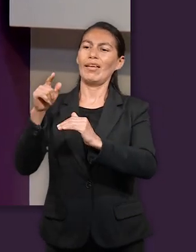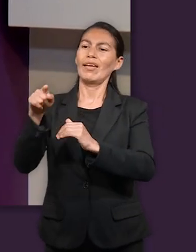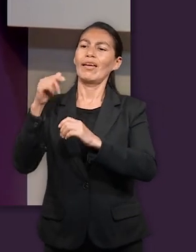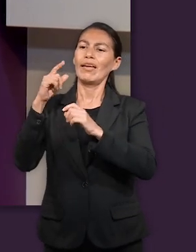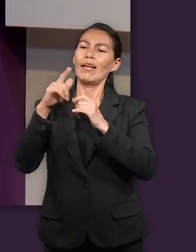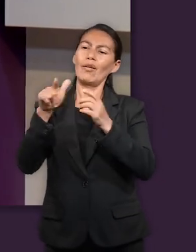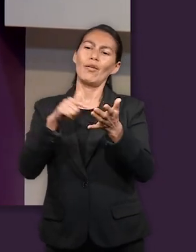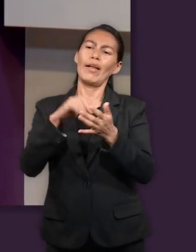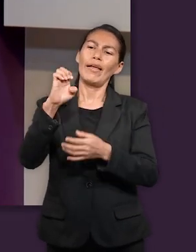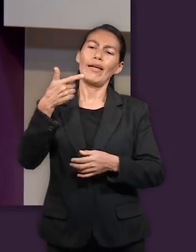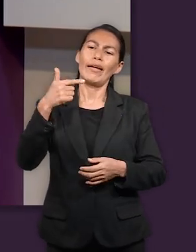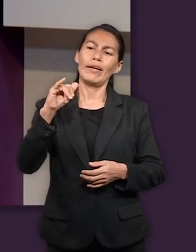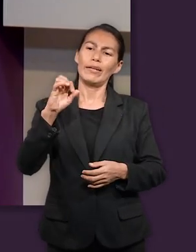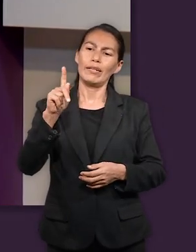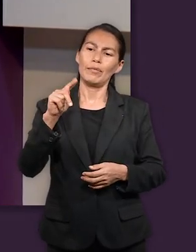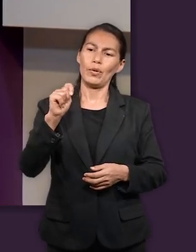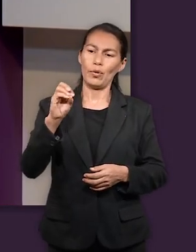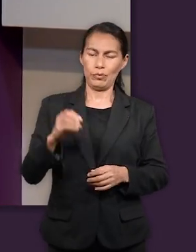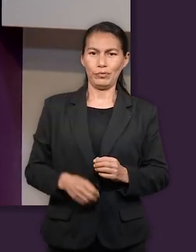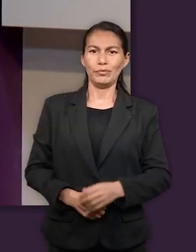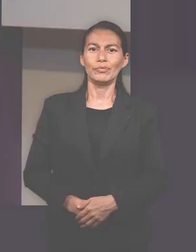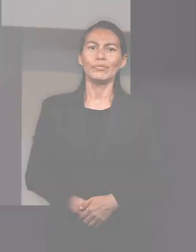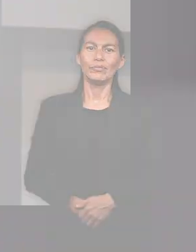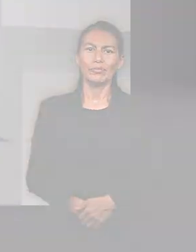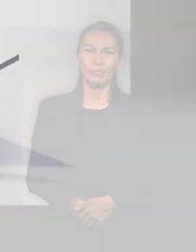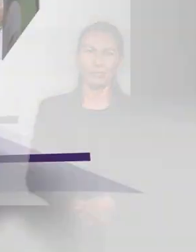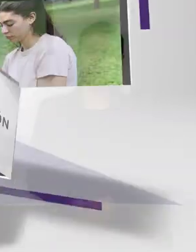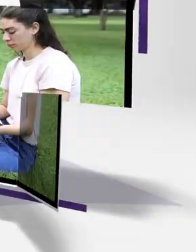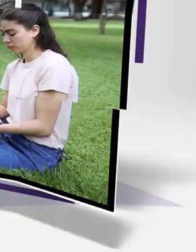he puesto sobre toda la tierra de Egipto.